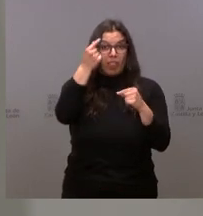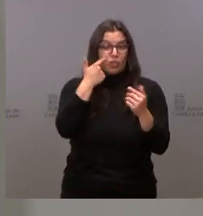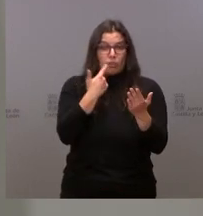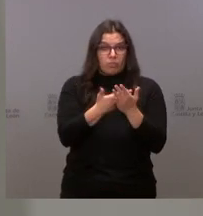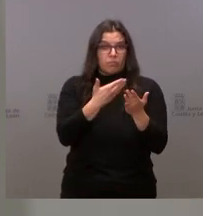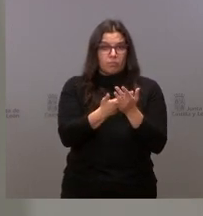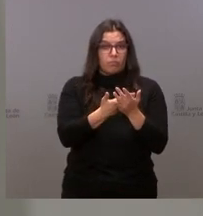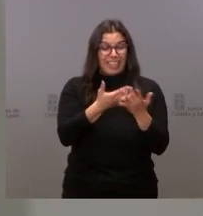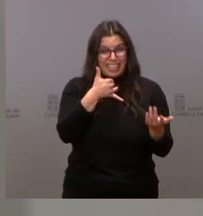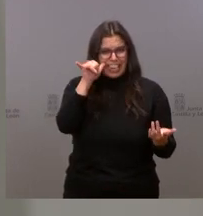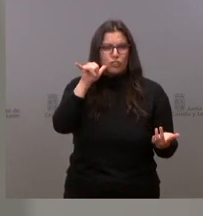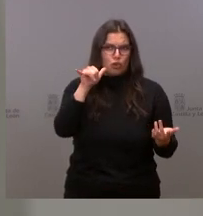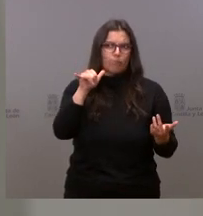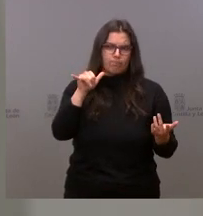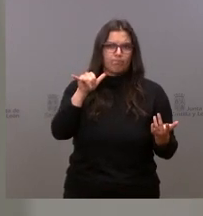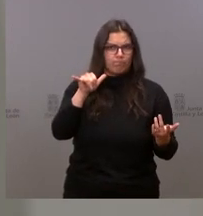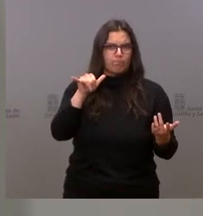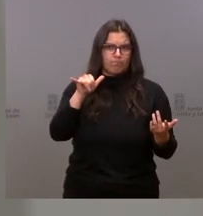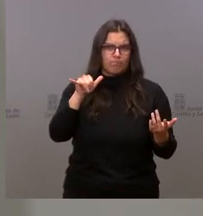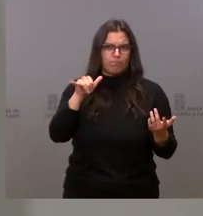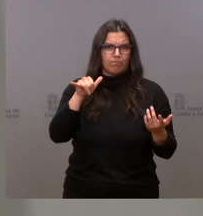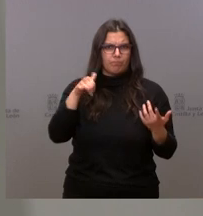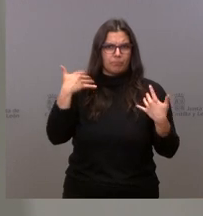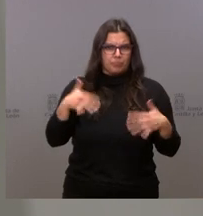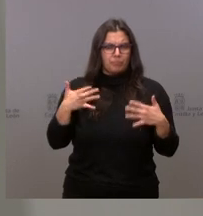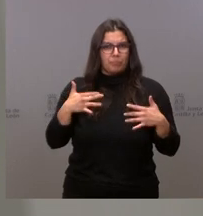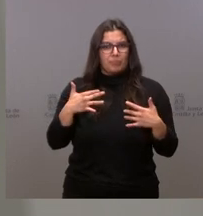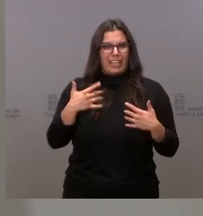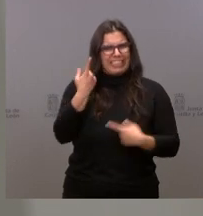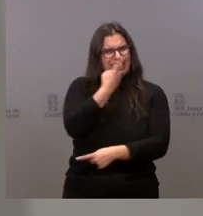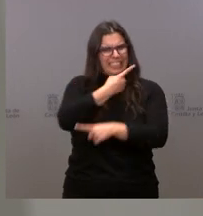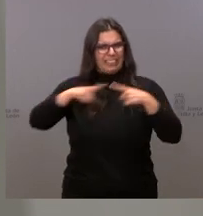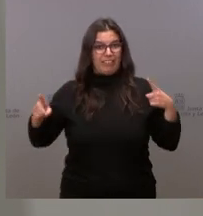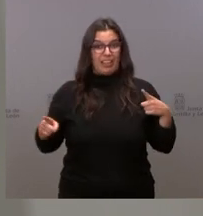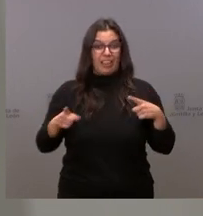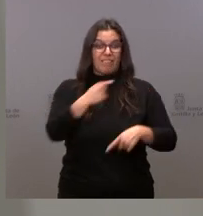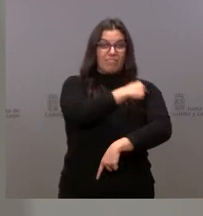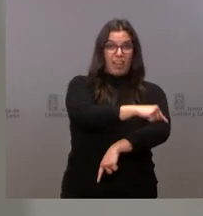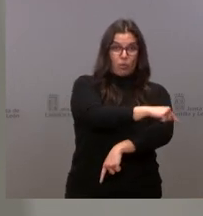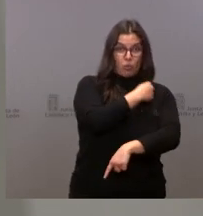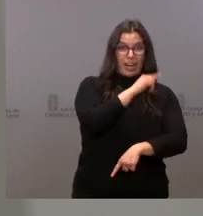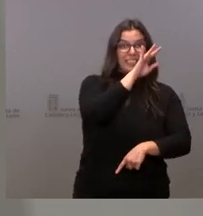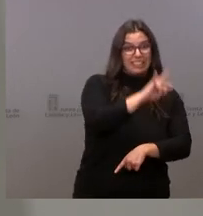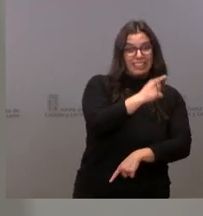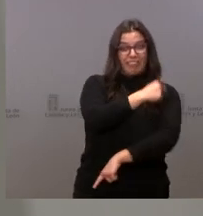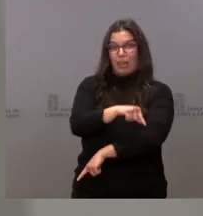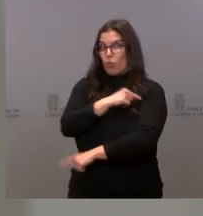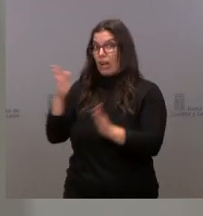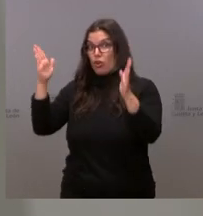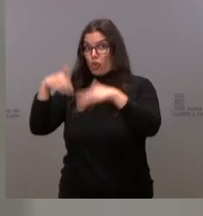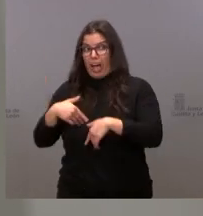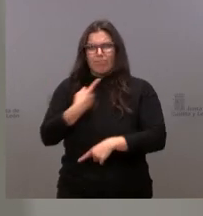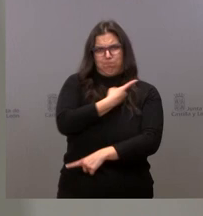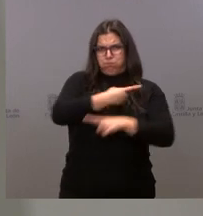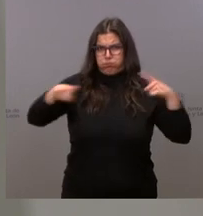elevadísimo riesgo, la importantísima diferencia de riesgo entre vacunados y no vacunados